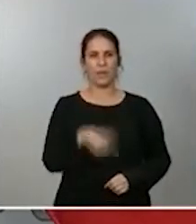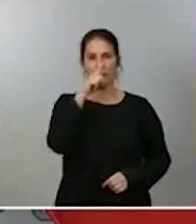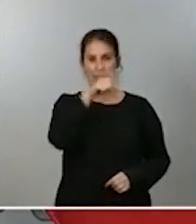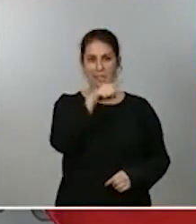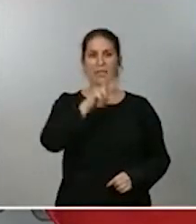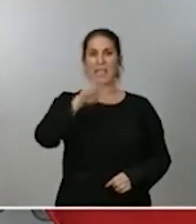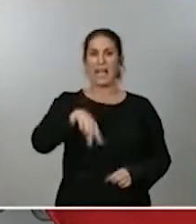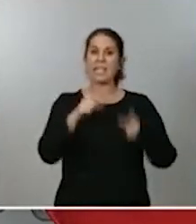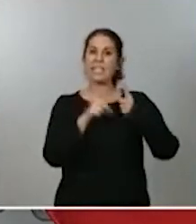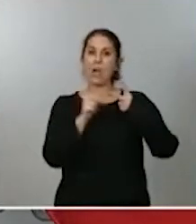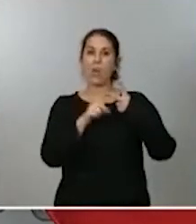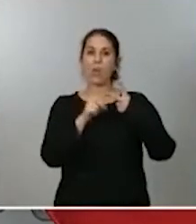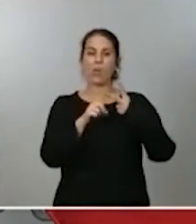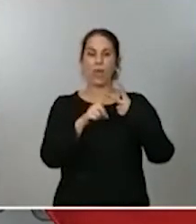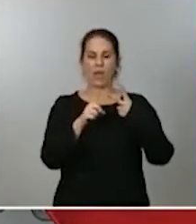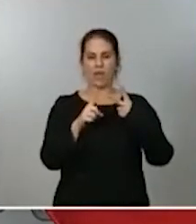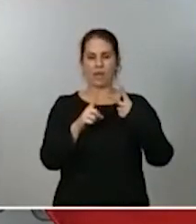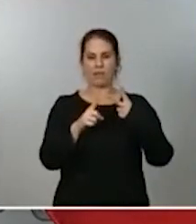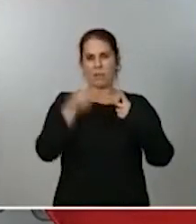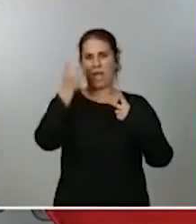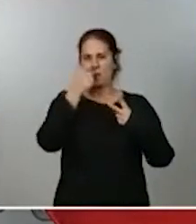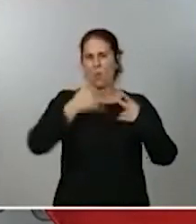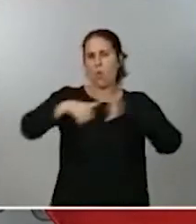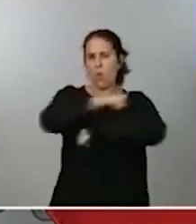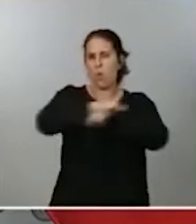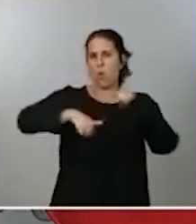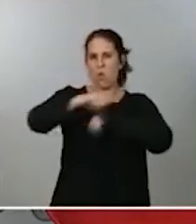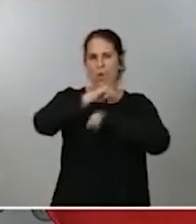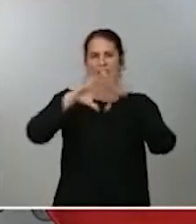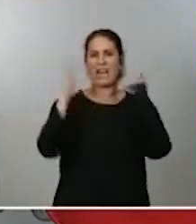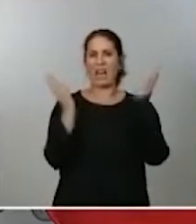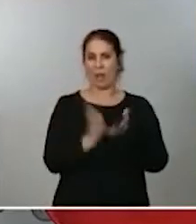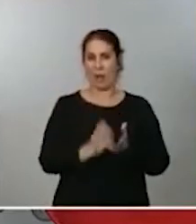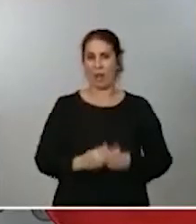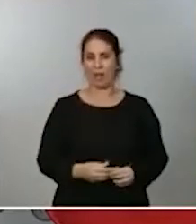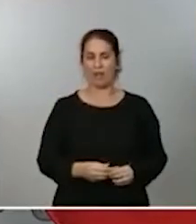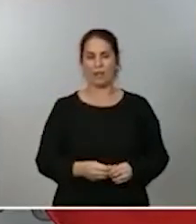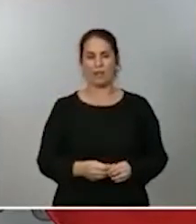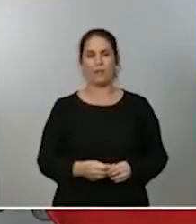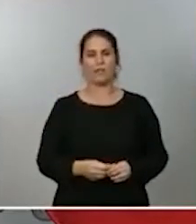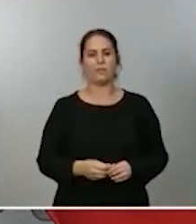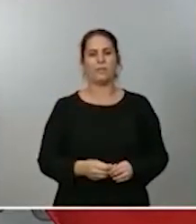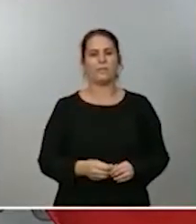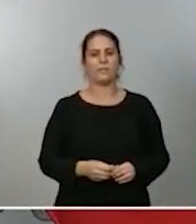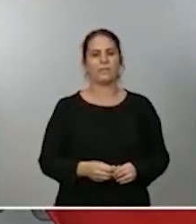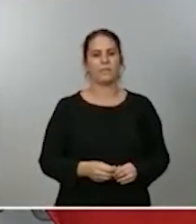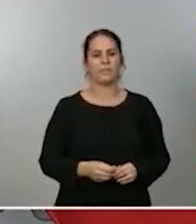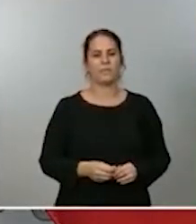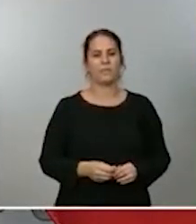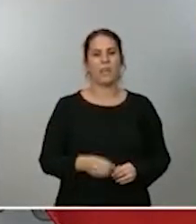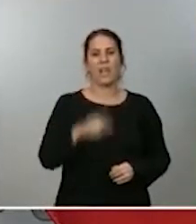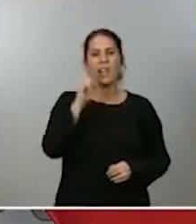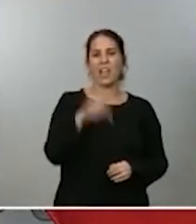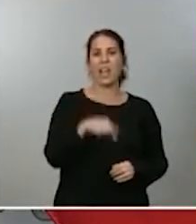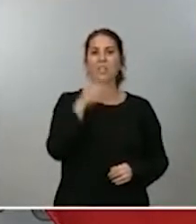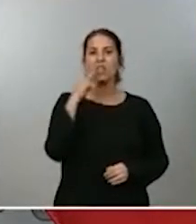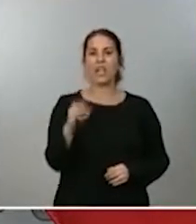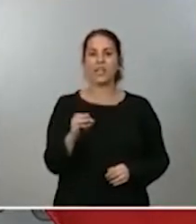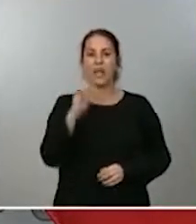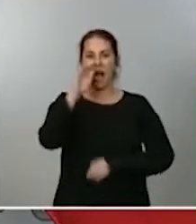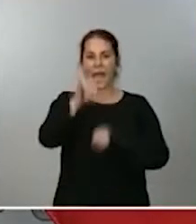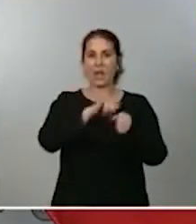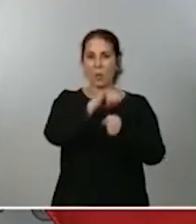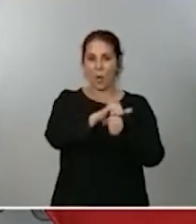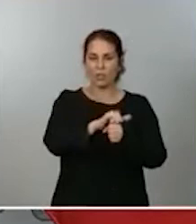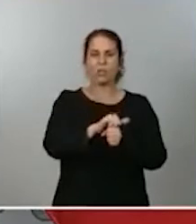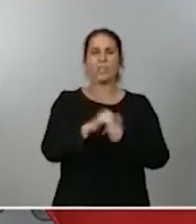con mayor número de vuelos para los destinos internacionales. Lo hace a 130 aeropuertos de 60 países, lo que creo que